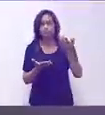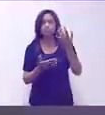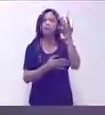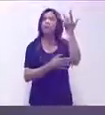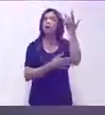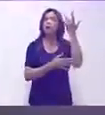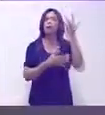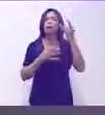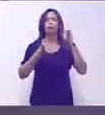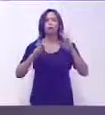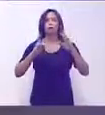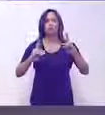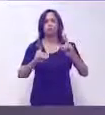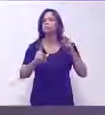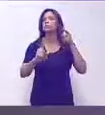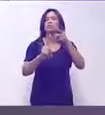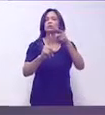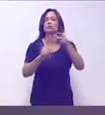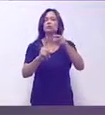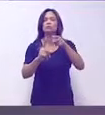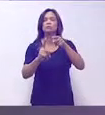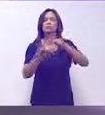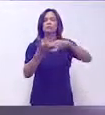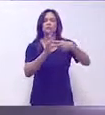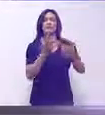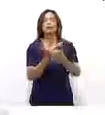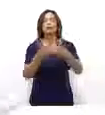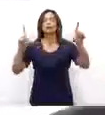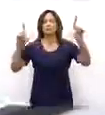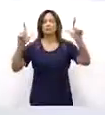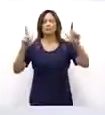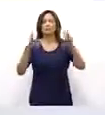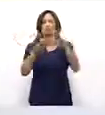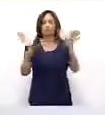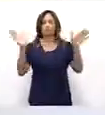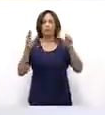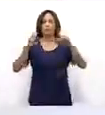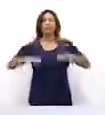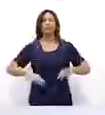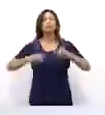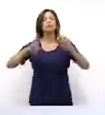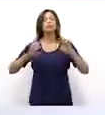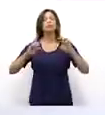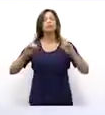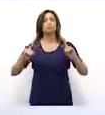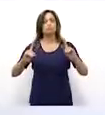porque la educación es el otro nombre de la libertad. Ministerio de Educación ¡Gracias! ¡Gracias! ¡Gracias!